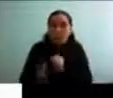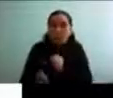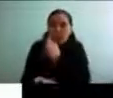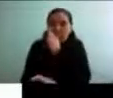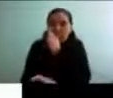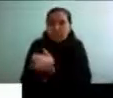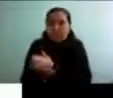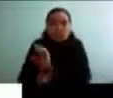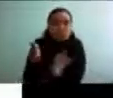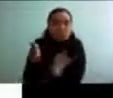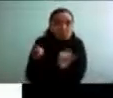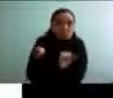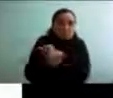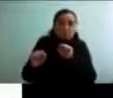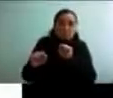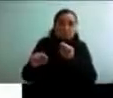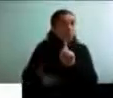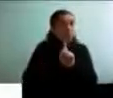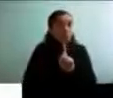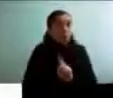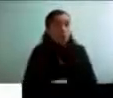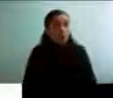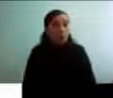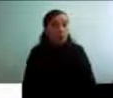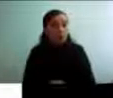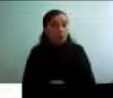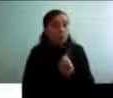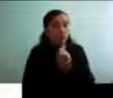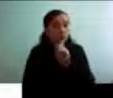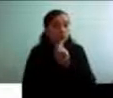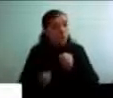lo cual no tiene por qué ser así, no debiera ser así.